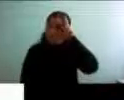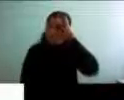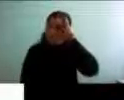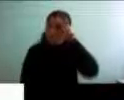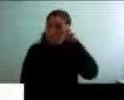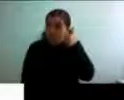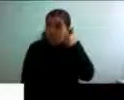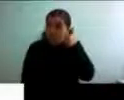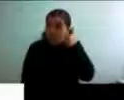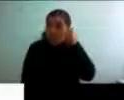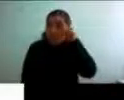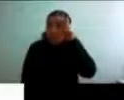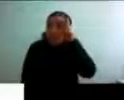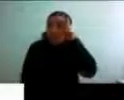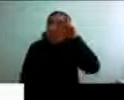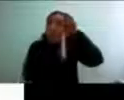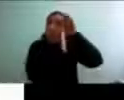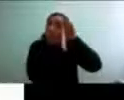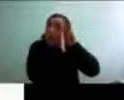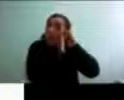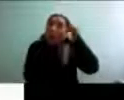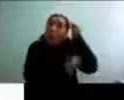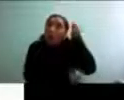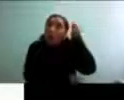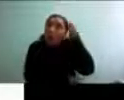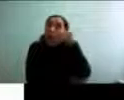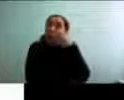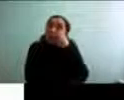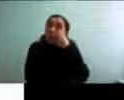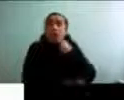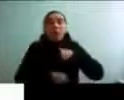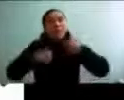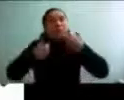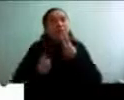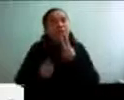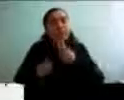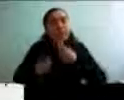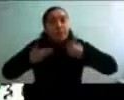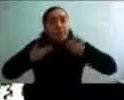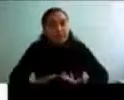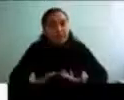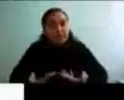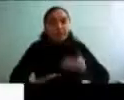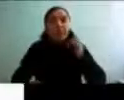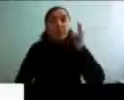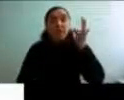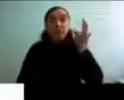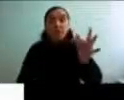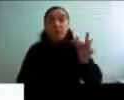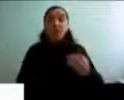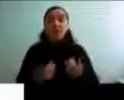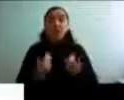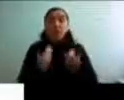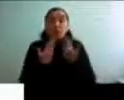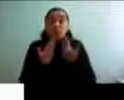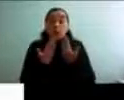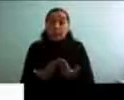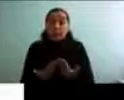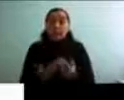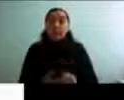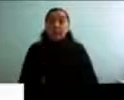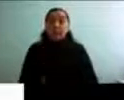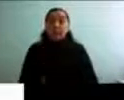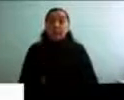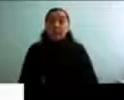nostalgia no, ¿no? Estamos en el presente y tenemos un futuro. Por lo tanto, para terminar, ¿no?